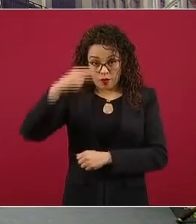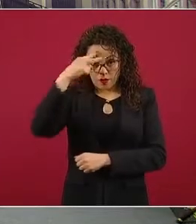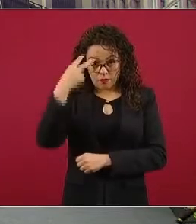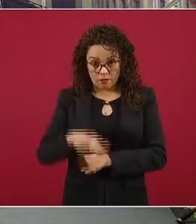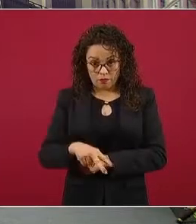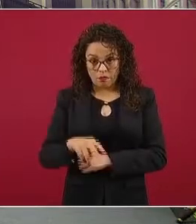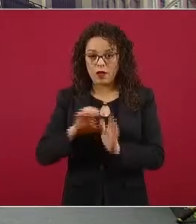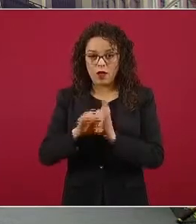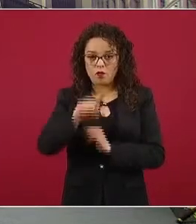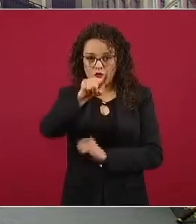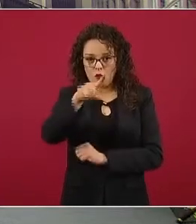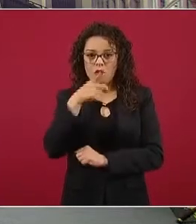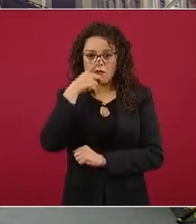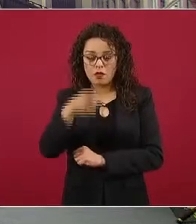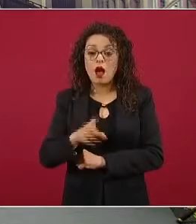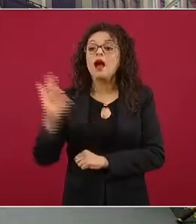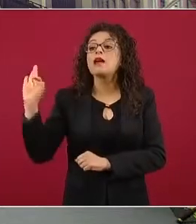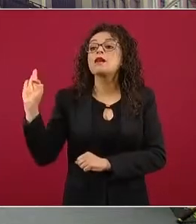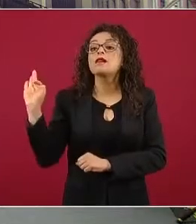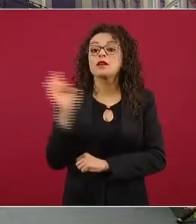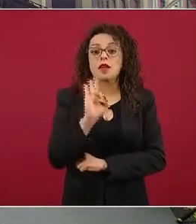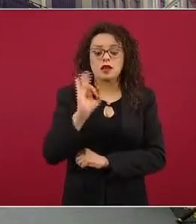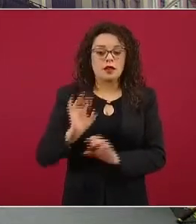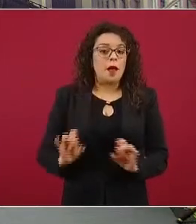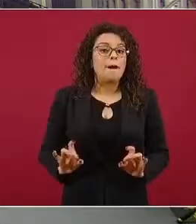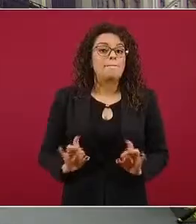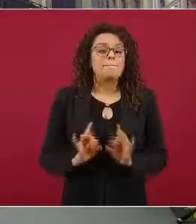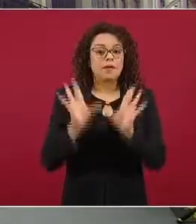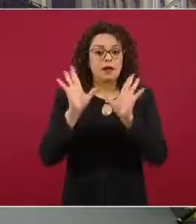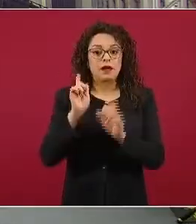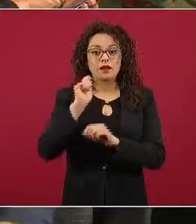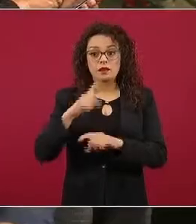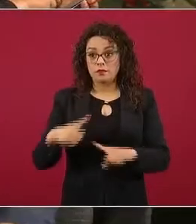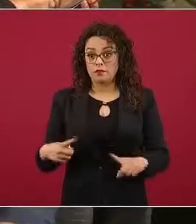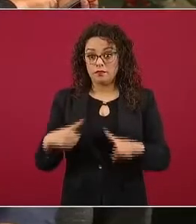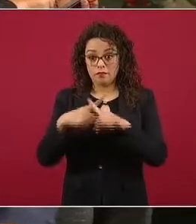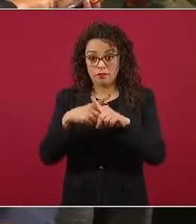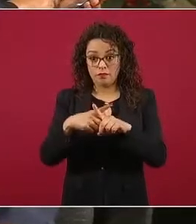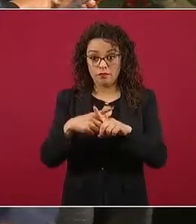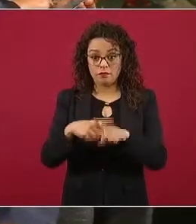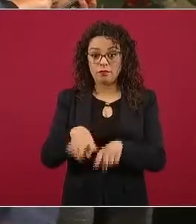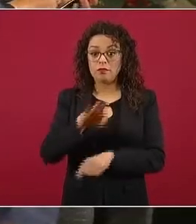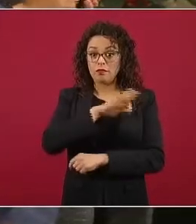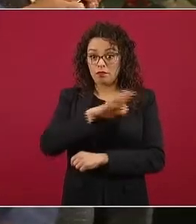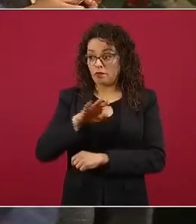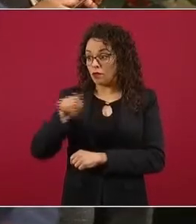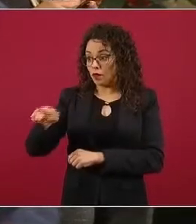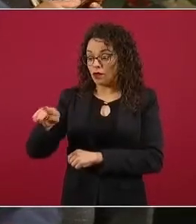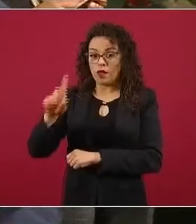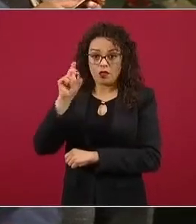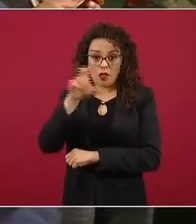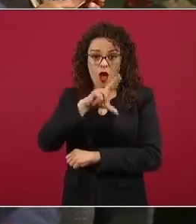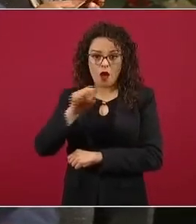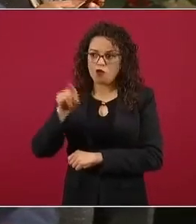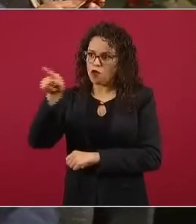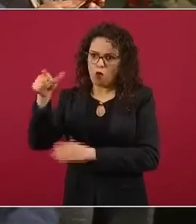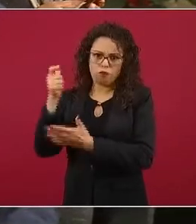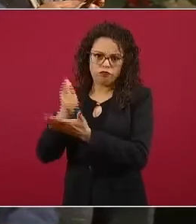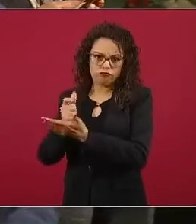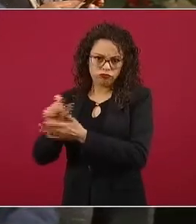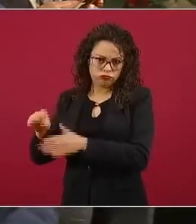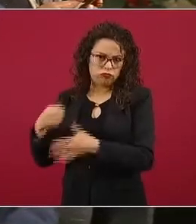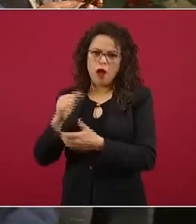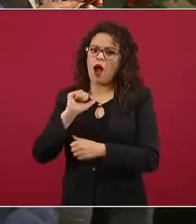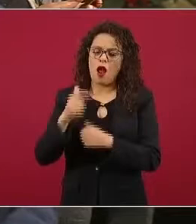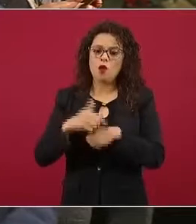de que hubiese alguna reacción de pagar daños colaterales, porque se va a aplicar una vacuna al